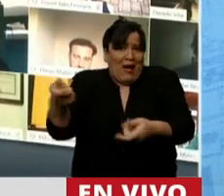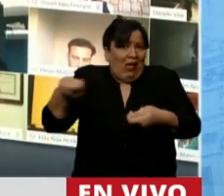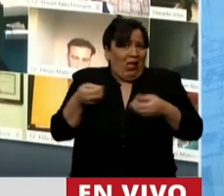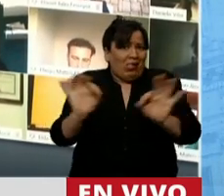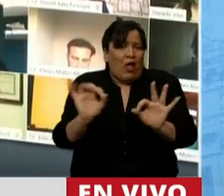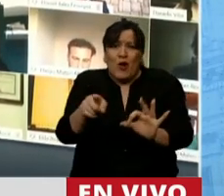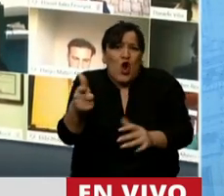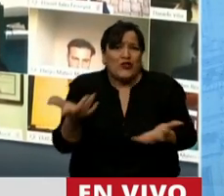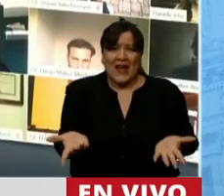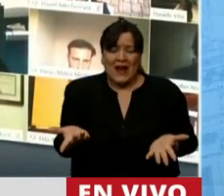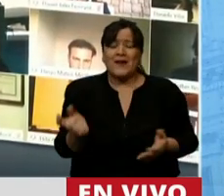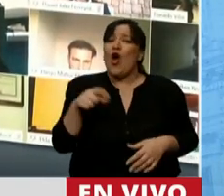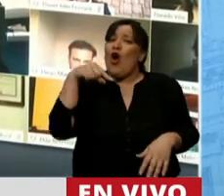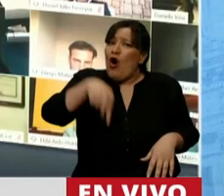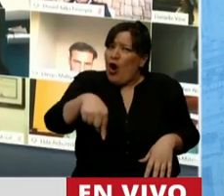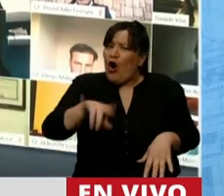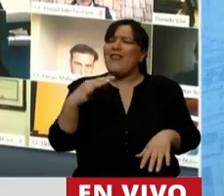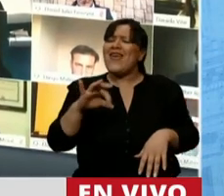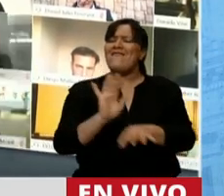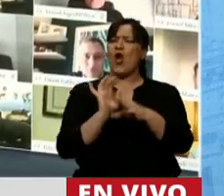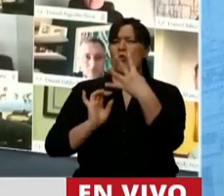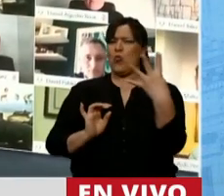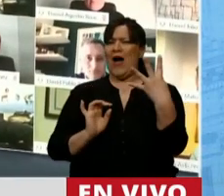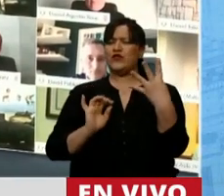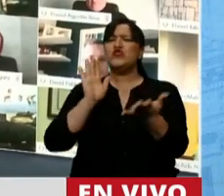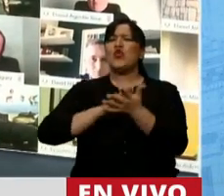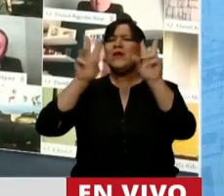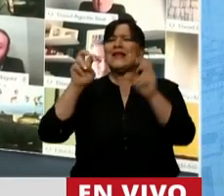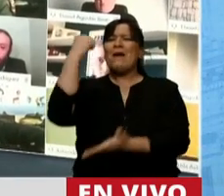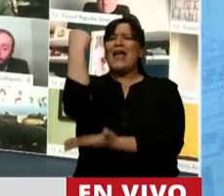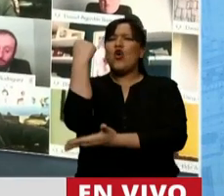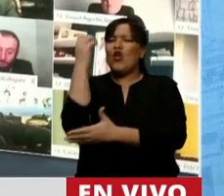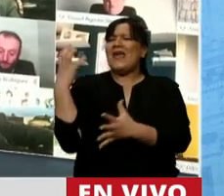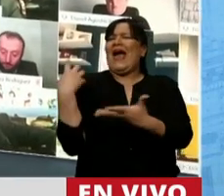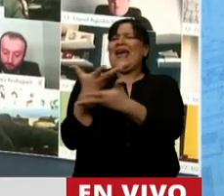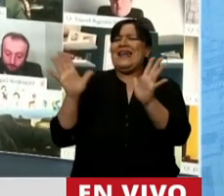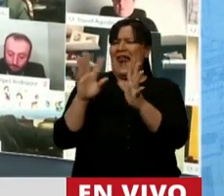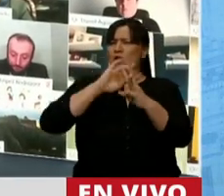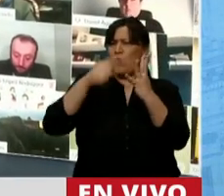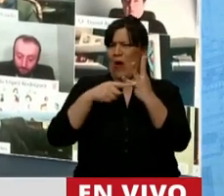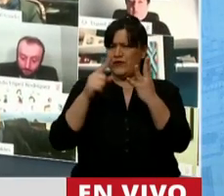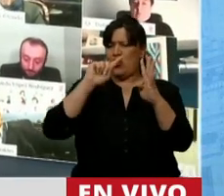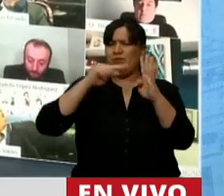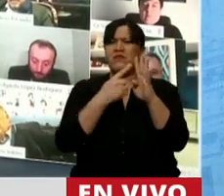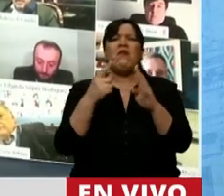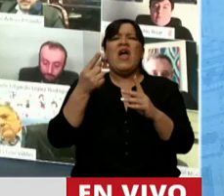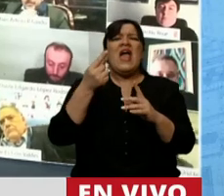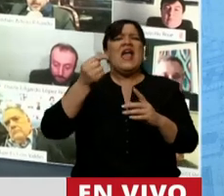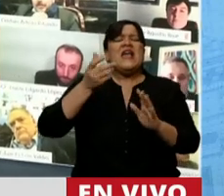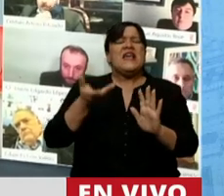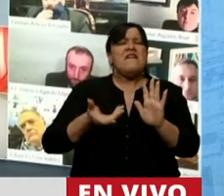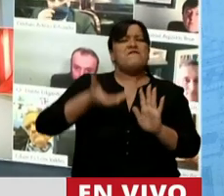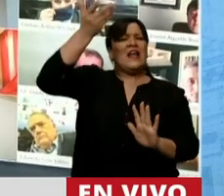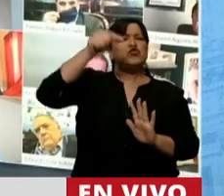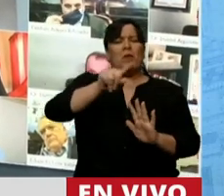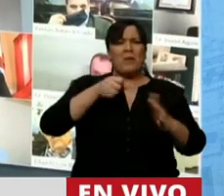Por eso quiero que, al menos hoy, nos quedemos con cuatro datos macroeconómicos básicos. Primero, ¿cuál es la inflación estimada a fin de